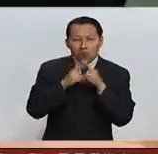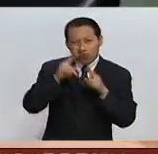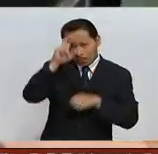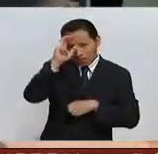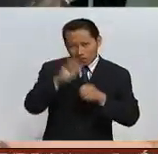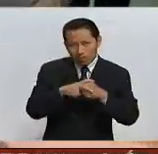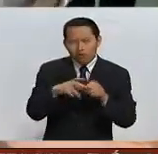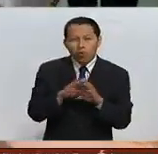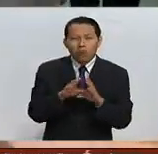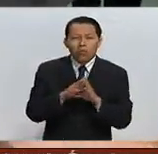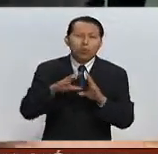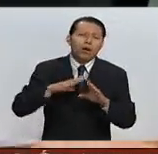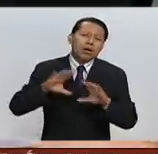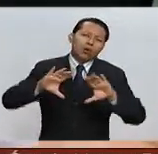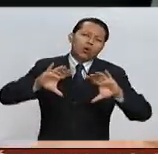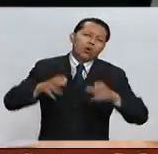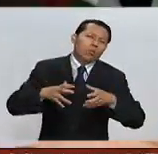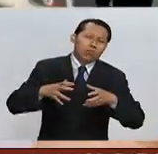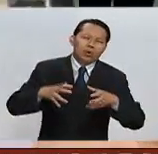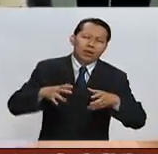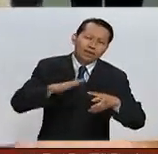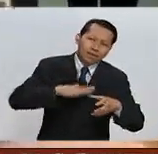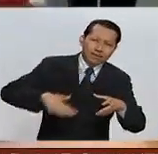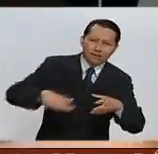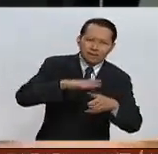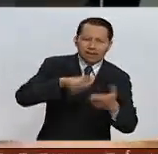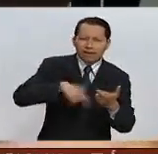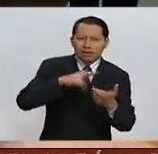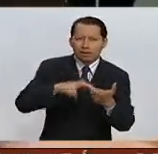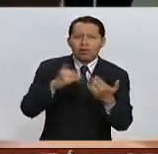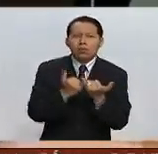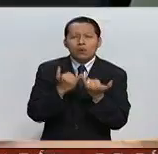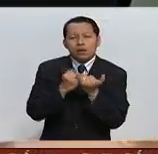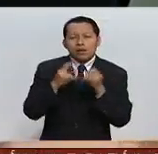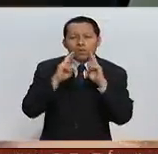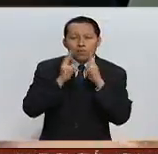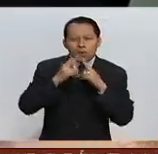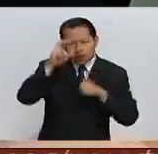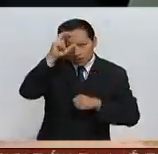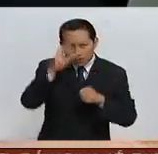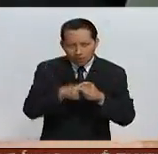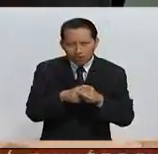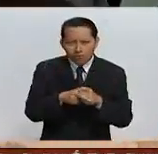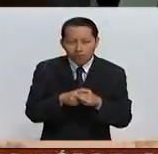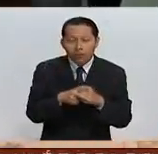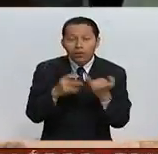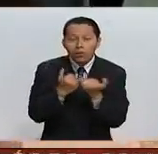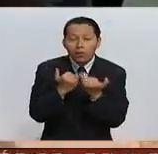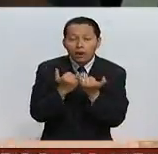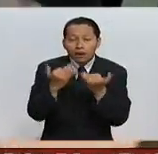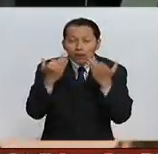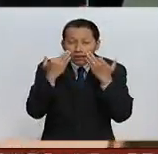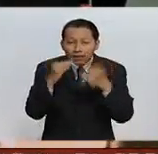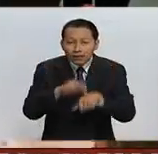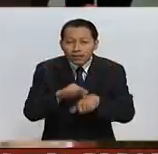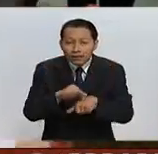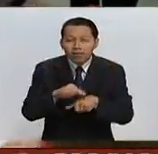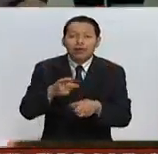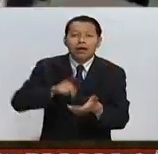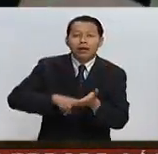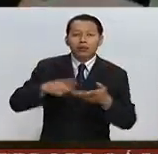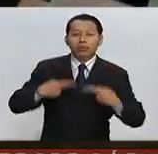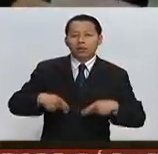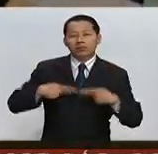de la comunidad regional, y en este caso la Unión Europea, y pues vemos que los ciudadanos ya no están de acuerdo